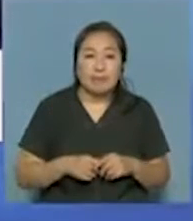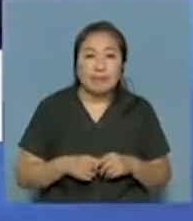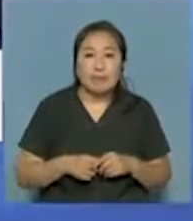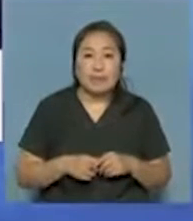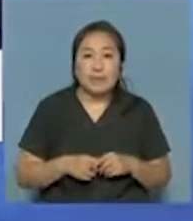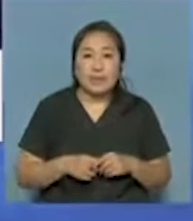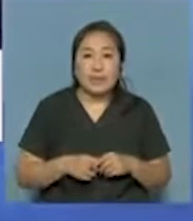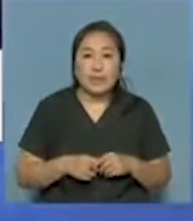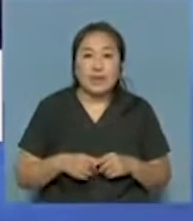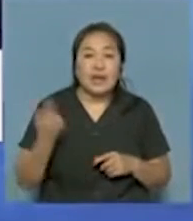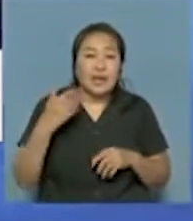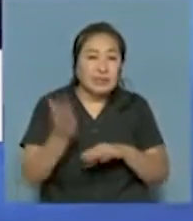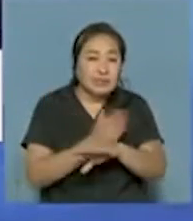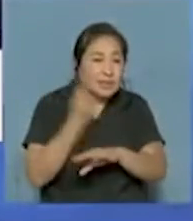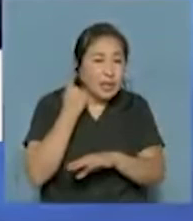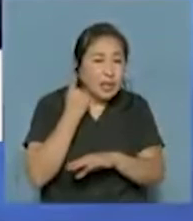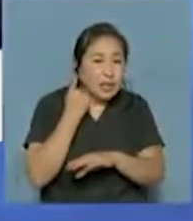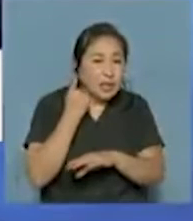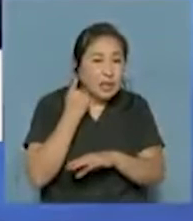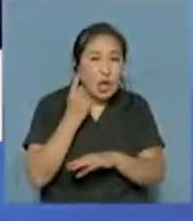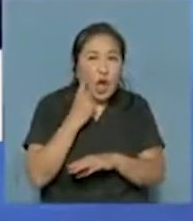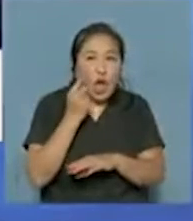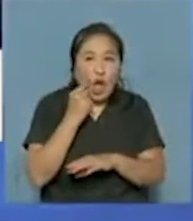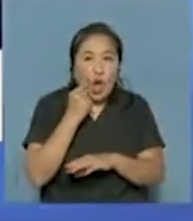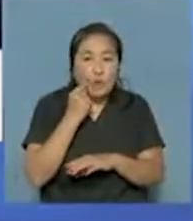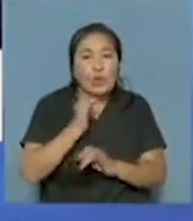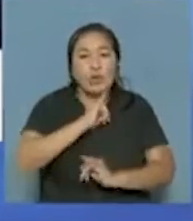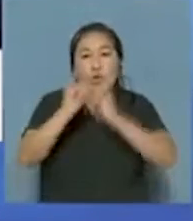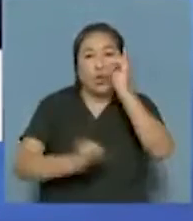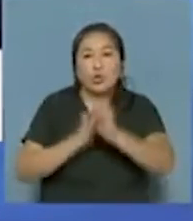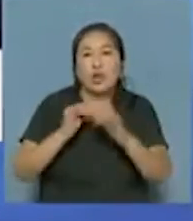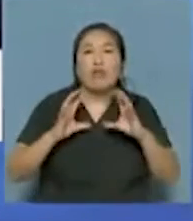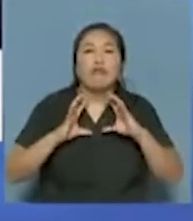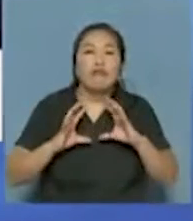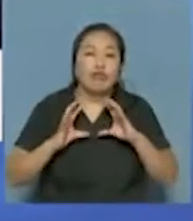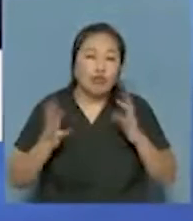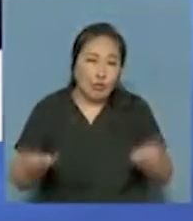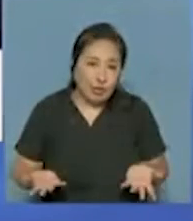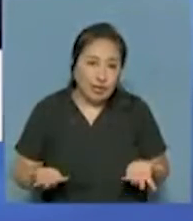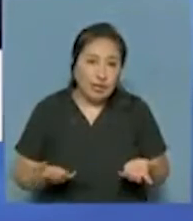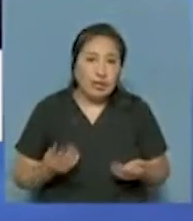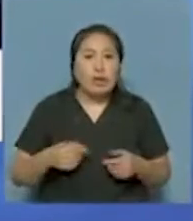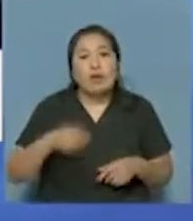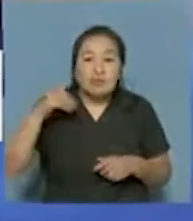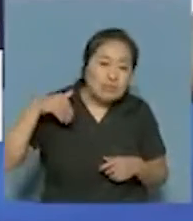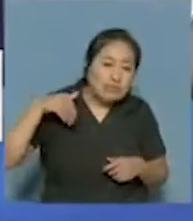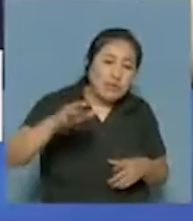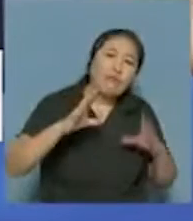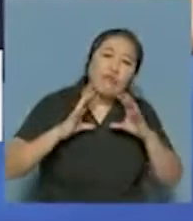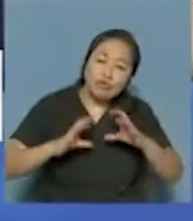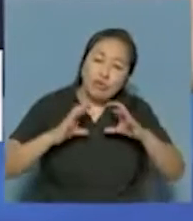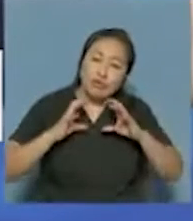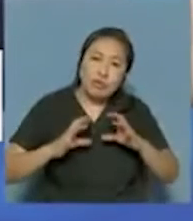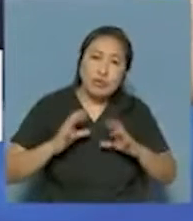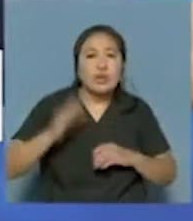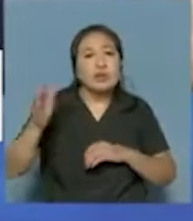Esto recién escuchaba al Héctor que por ahí mencionaba la cuestión futbolística. Estas tantas veces que vamos al frente, tantas veces, y